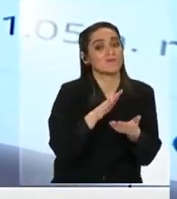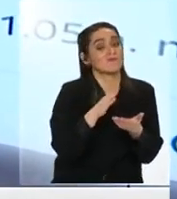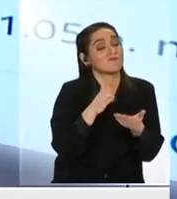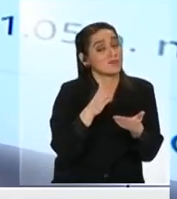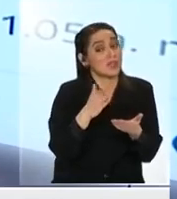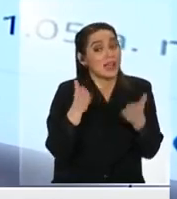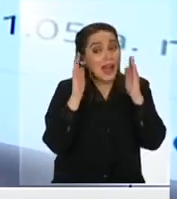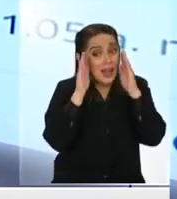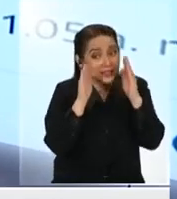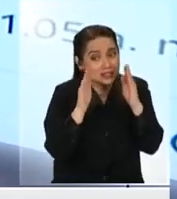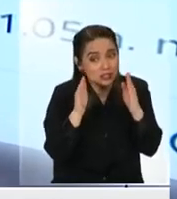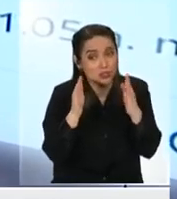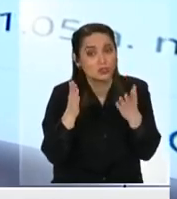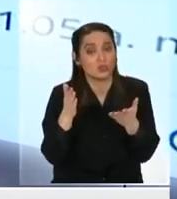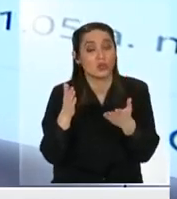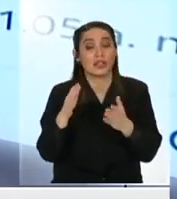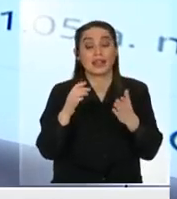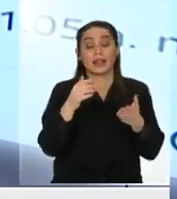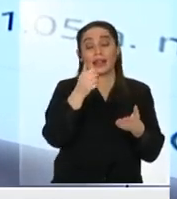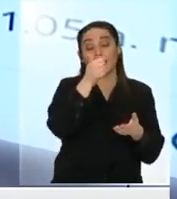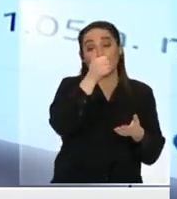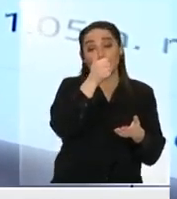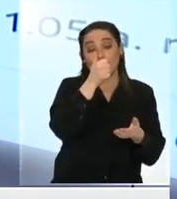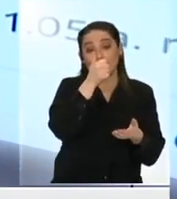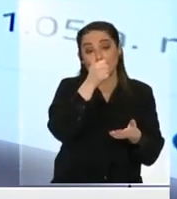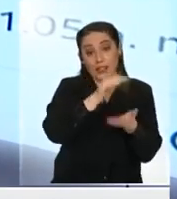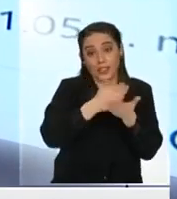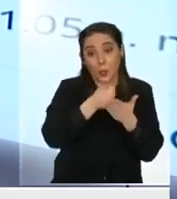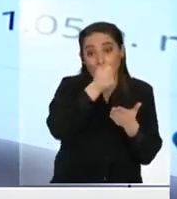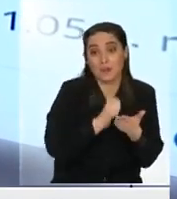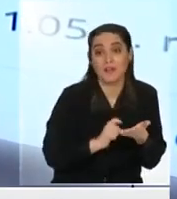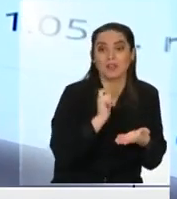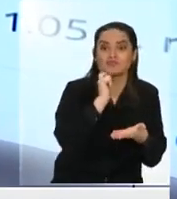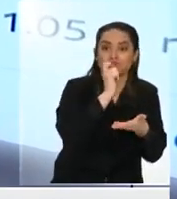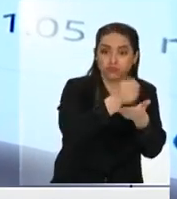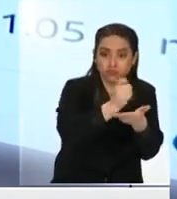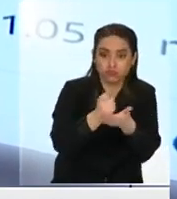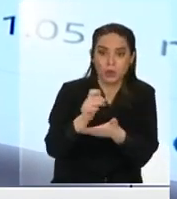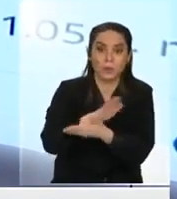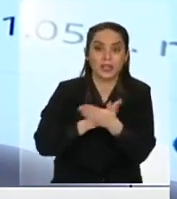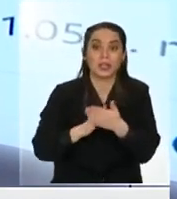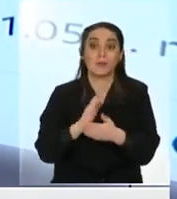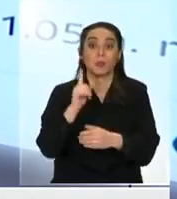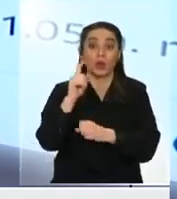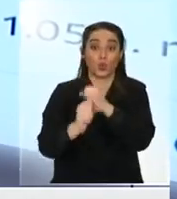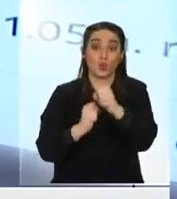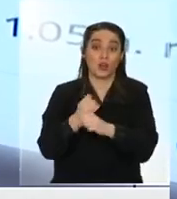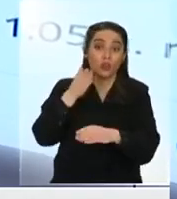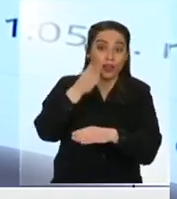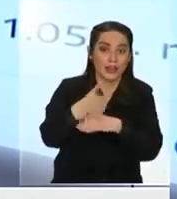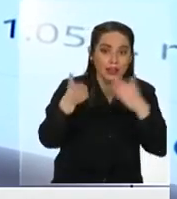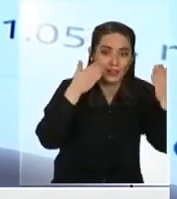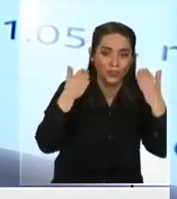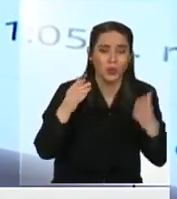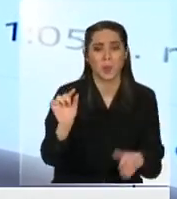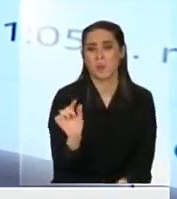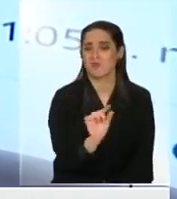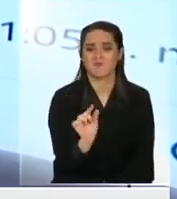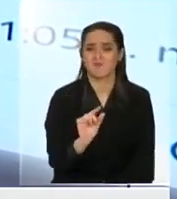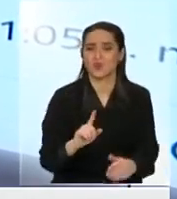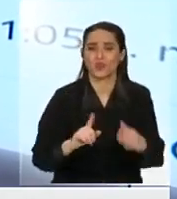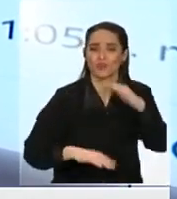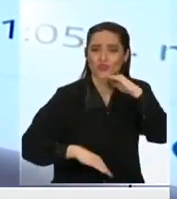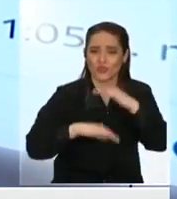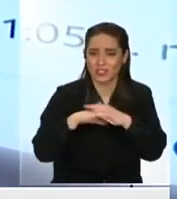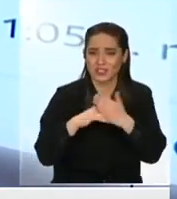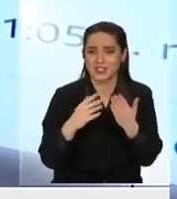atenciones que te cubre la ISAPRE o FONASA para ir al psicólogo al año suena completamente insuficiente para